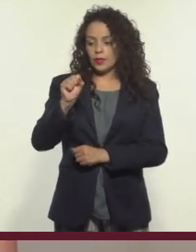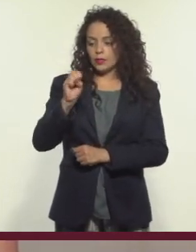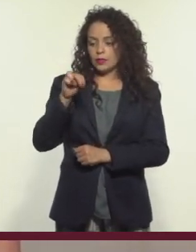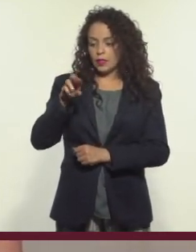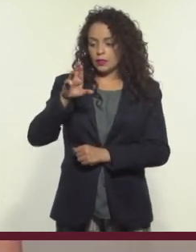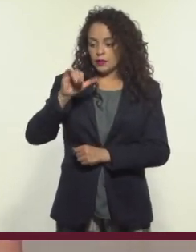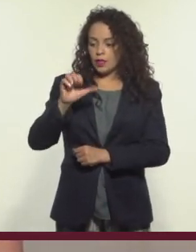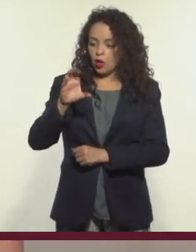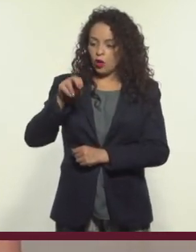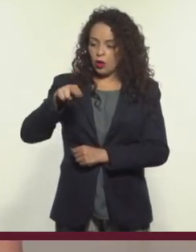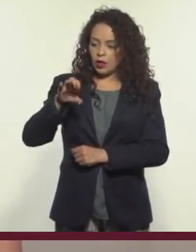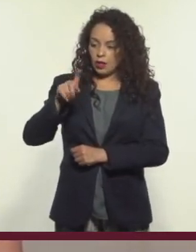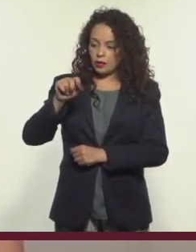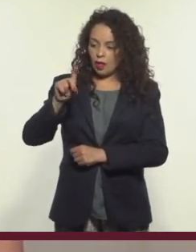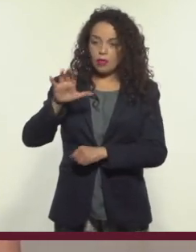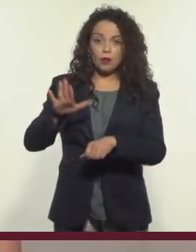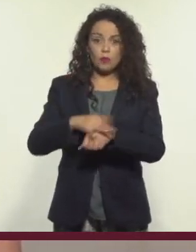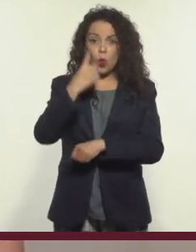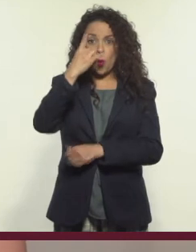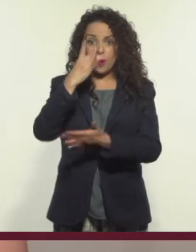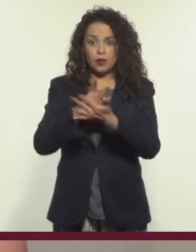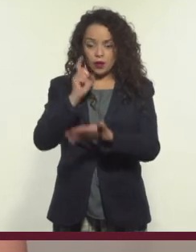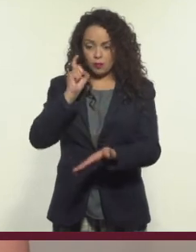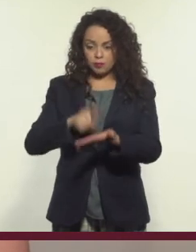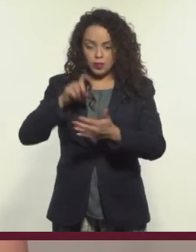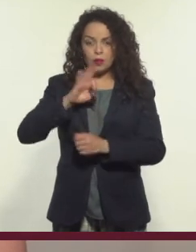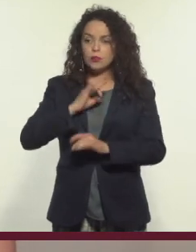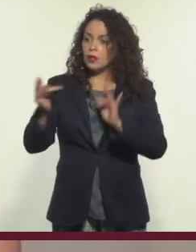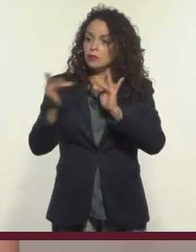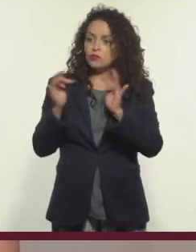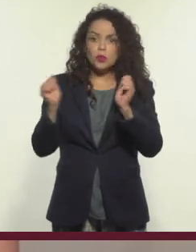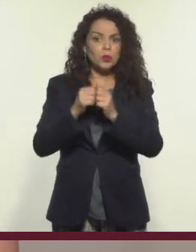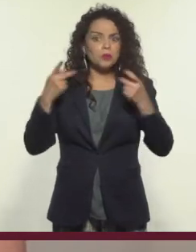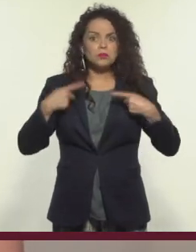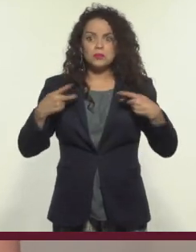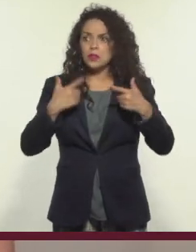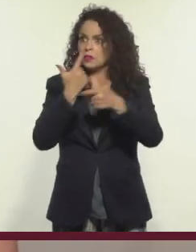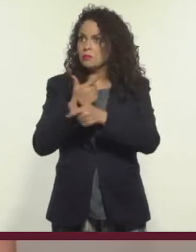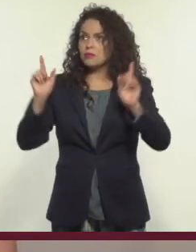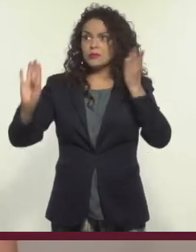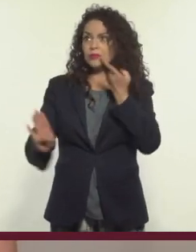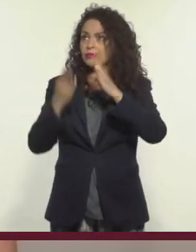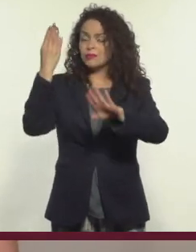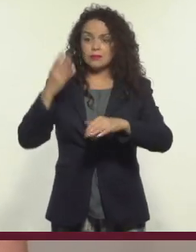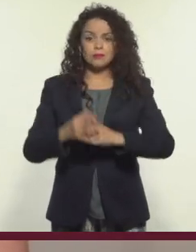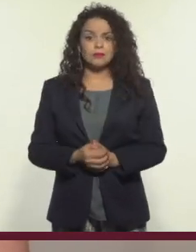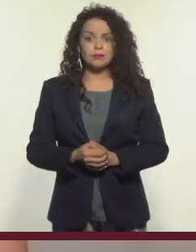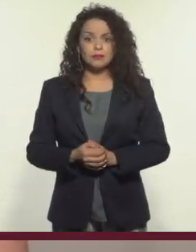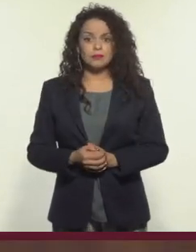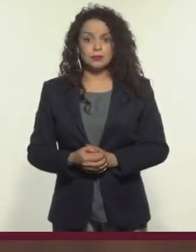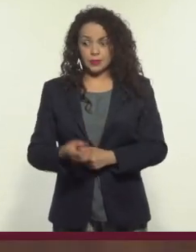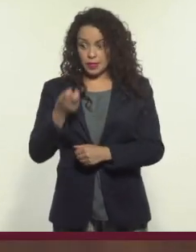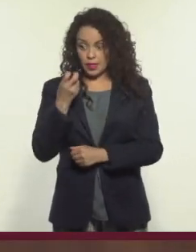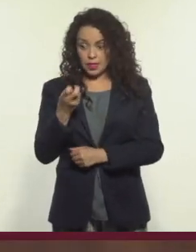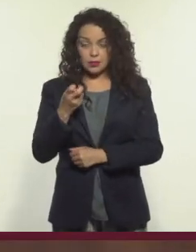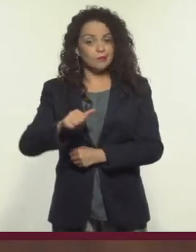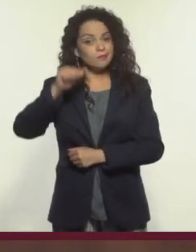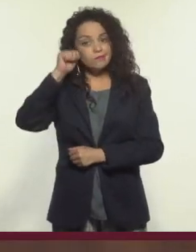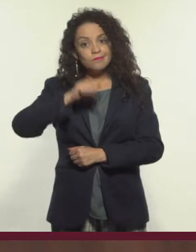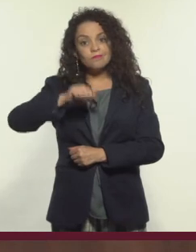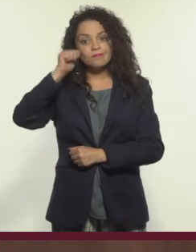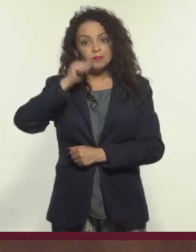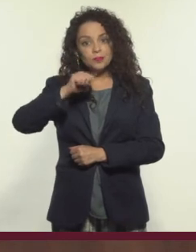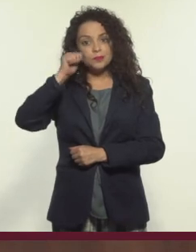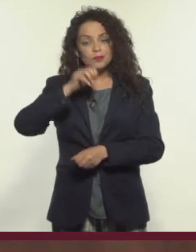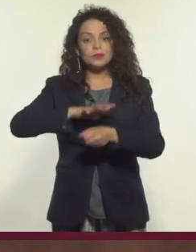conectada, ya que solo estamos a un clic de conectarnos con cualquier persona en cualquier parte del mundo. Esta conectividad en